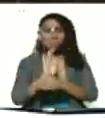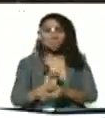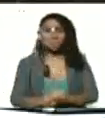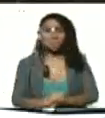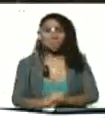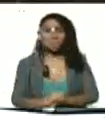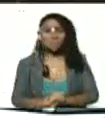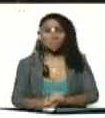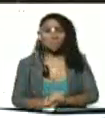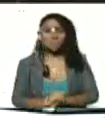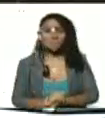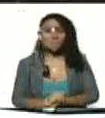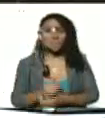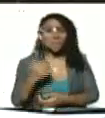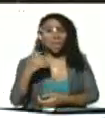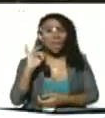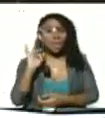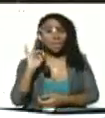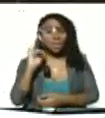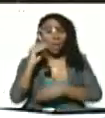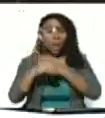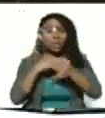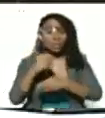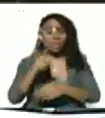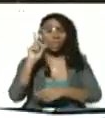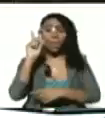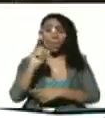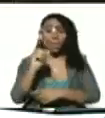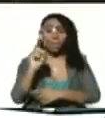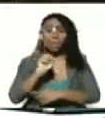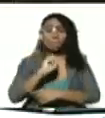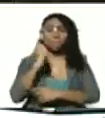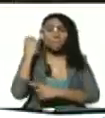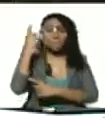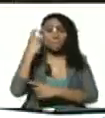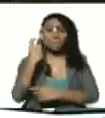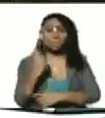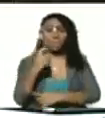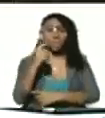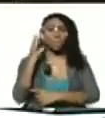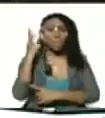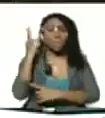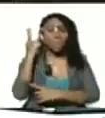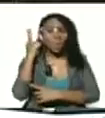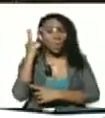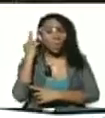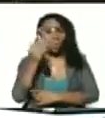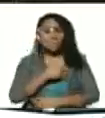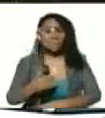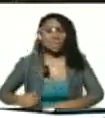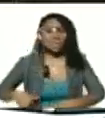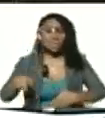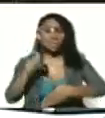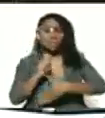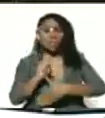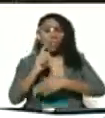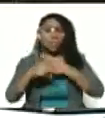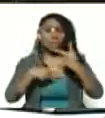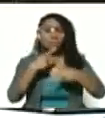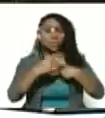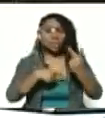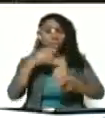Es que, con vencer, también me preguntó Patricia, sobre el proceso del Partido